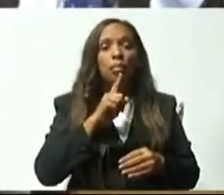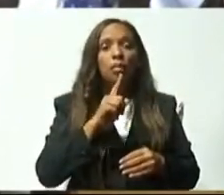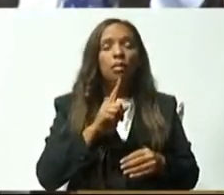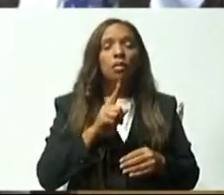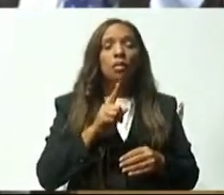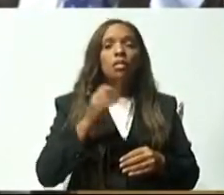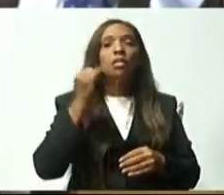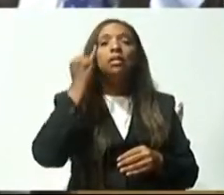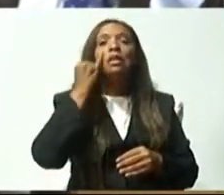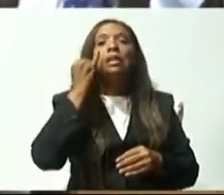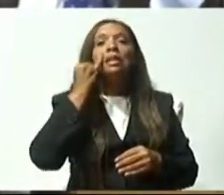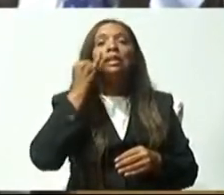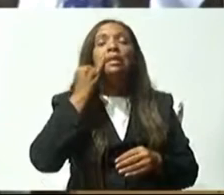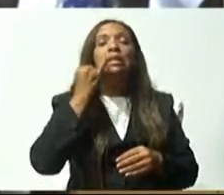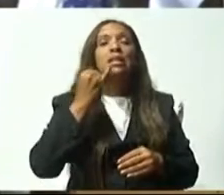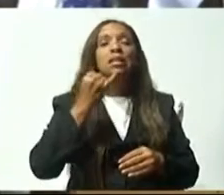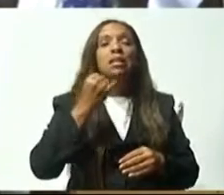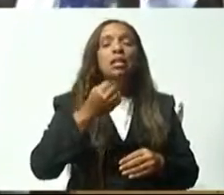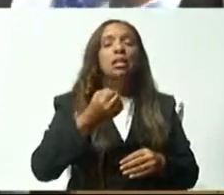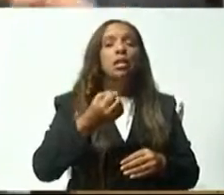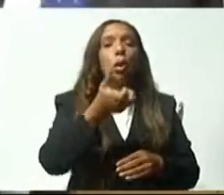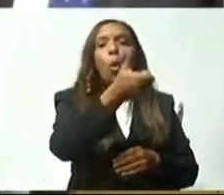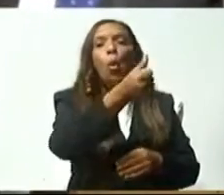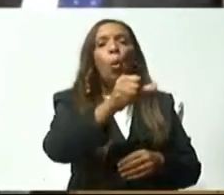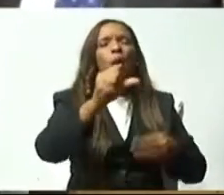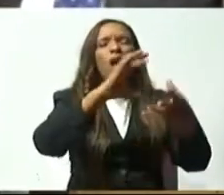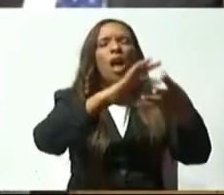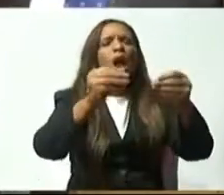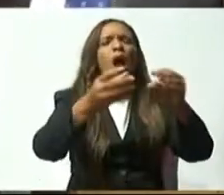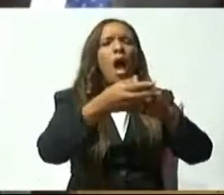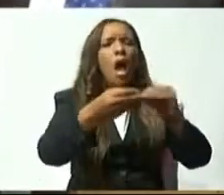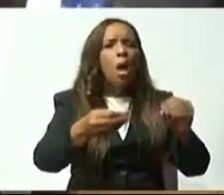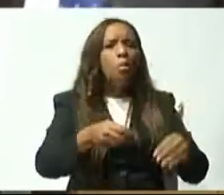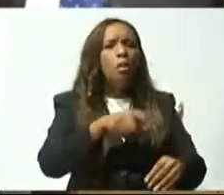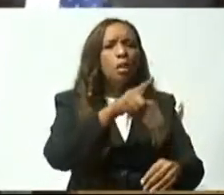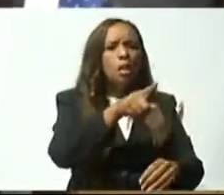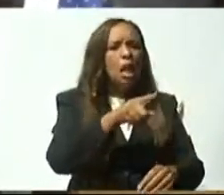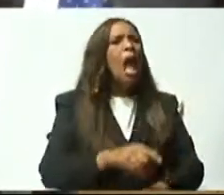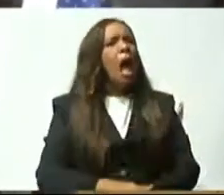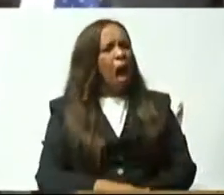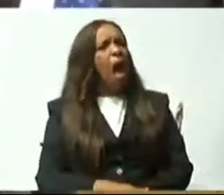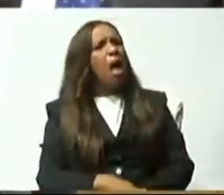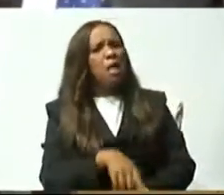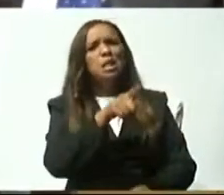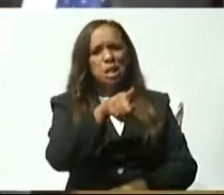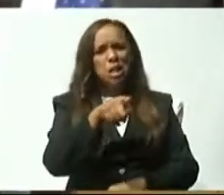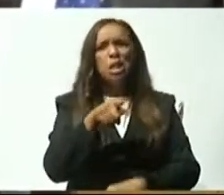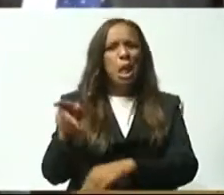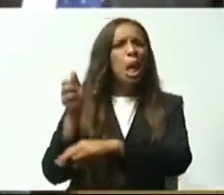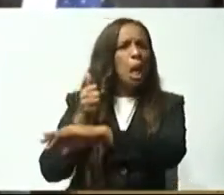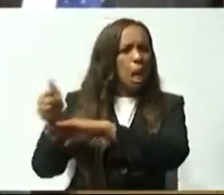Eso es una aberración de marca mayor, una barbaridad jurídica.